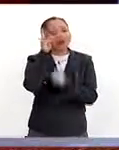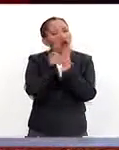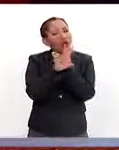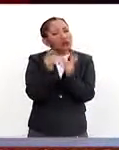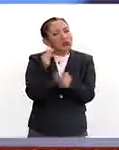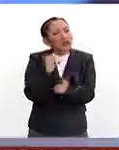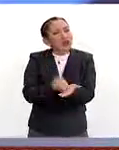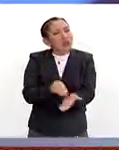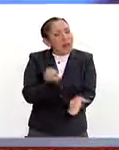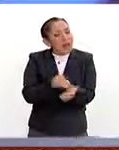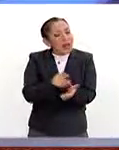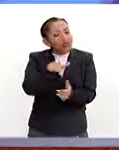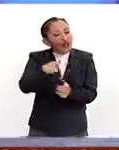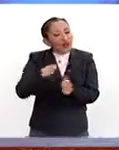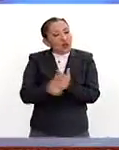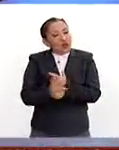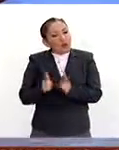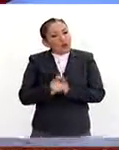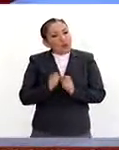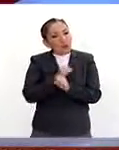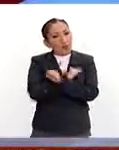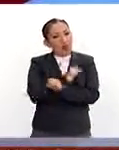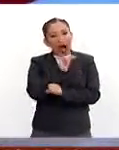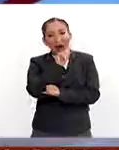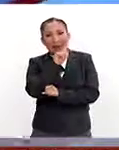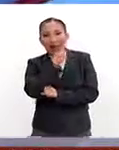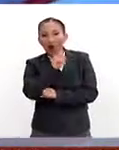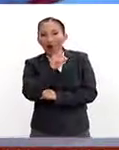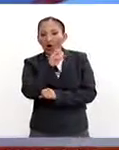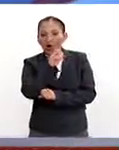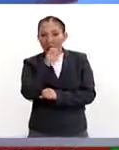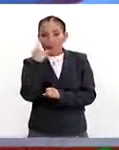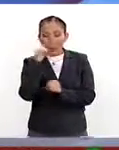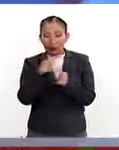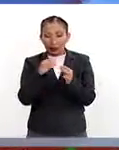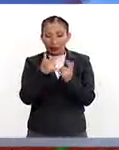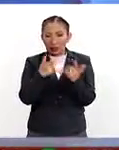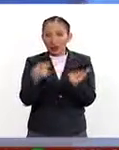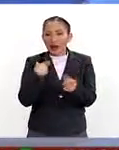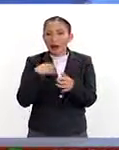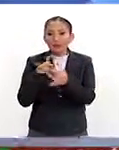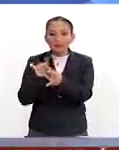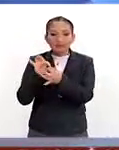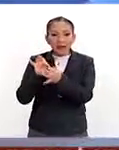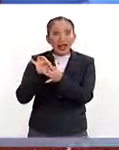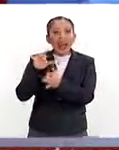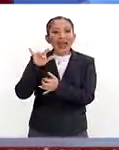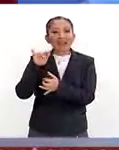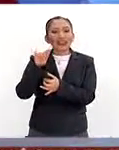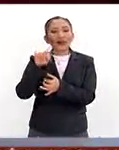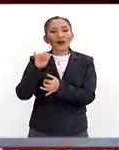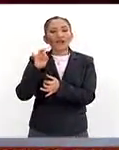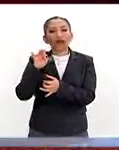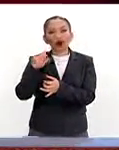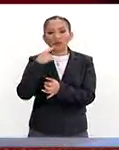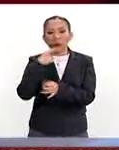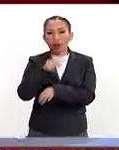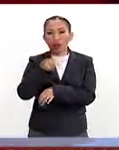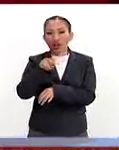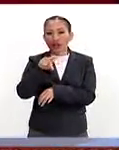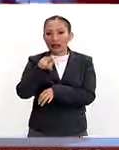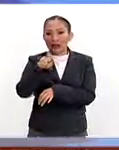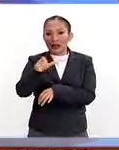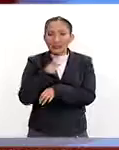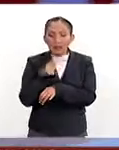que sigue jugando, que es la oposición encabezada por Álvaro Uribe. Para que nos cuente los detalles, nos enlazamos con Edelmiro Franco, corresponsal de Notimex.